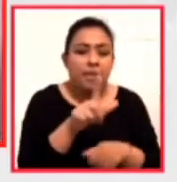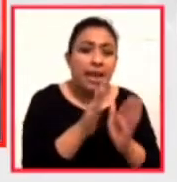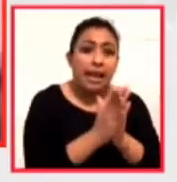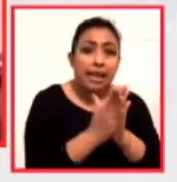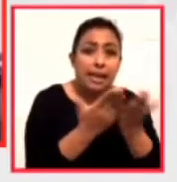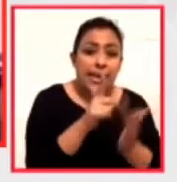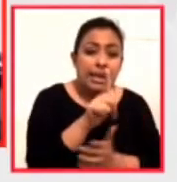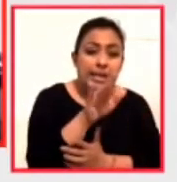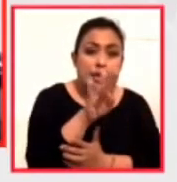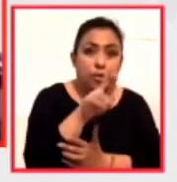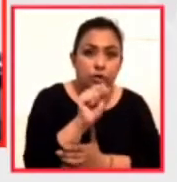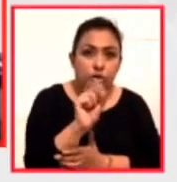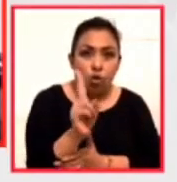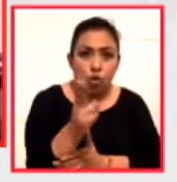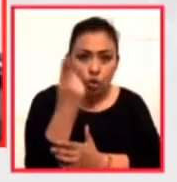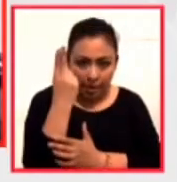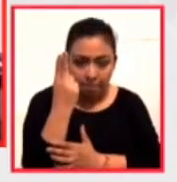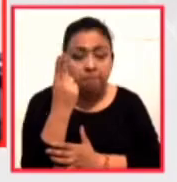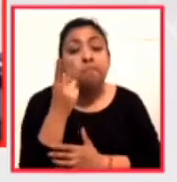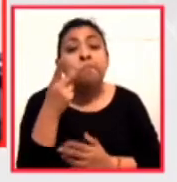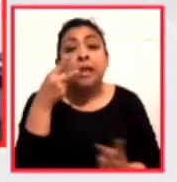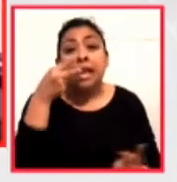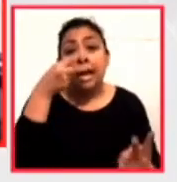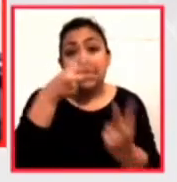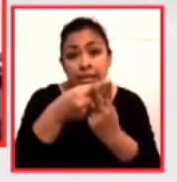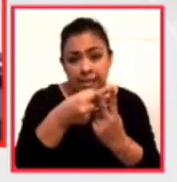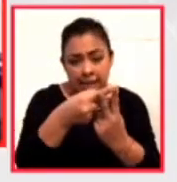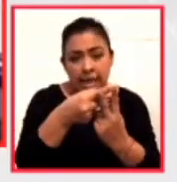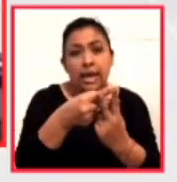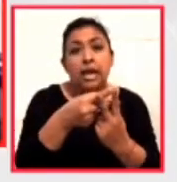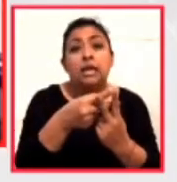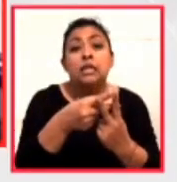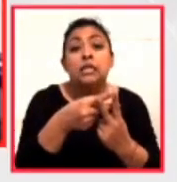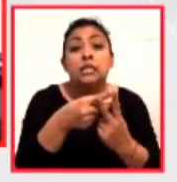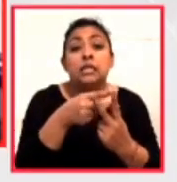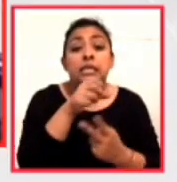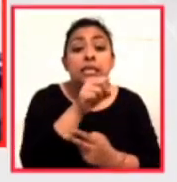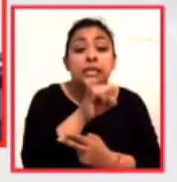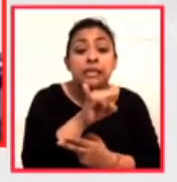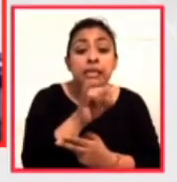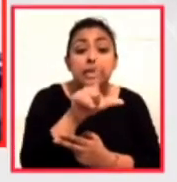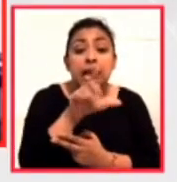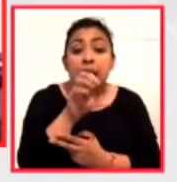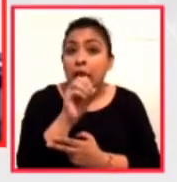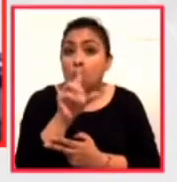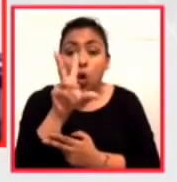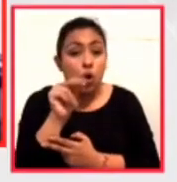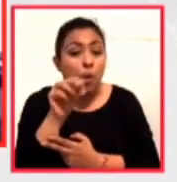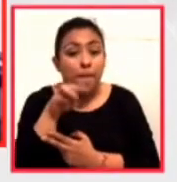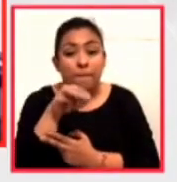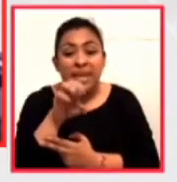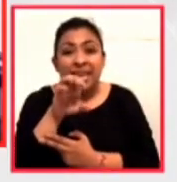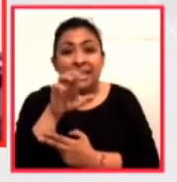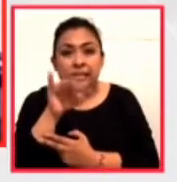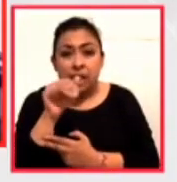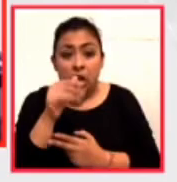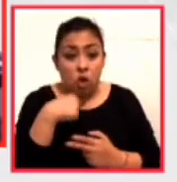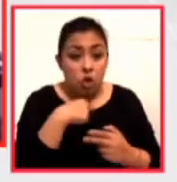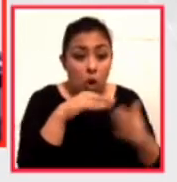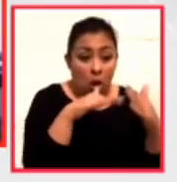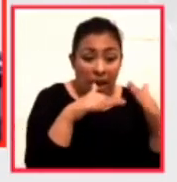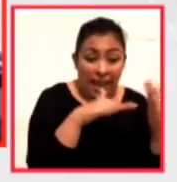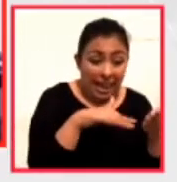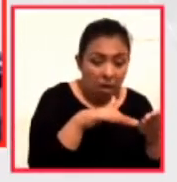Así que nuestro hashtag dice, si leo no me encierro, y es una consideración que creemos